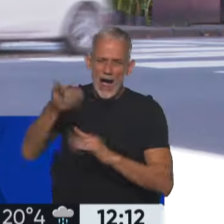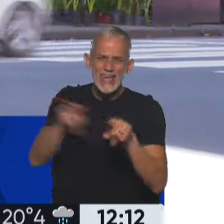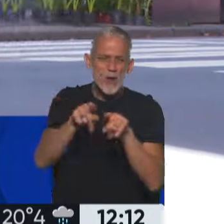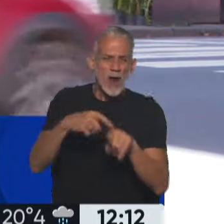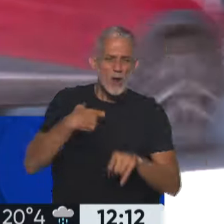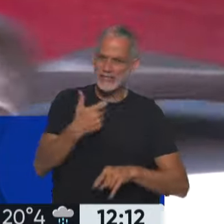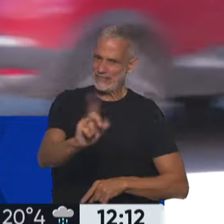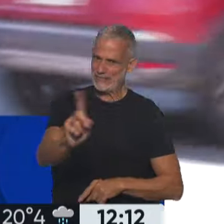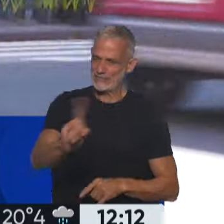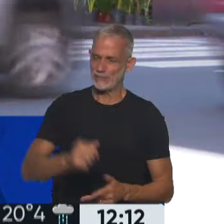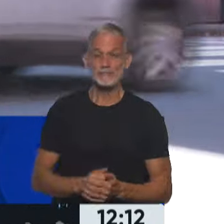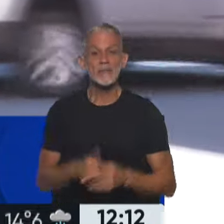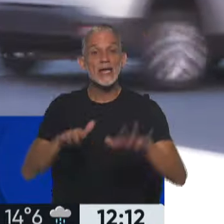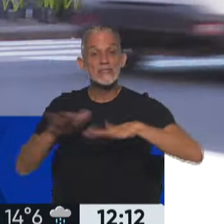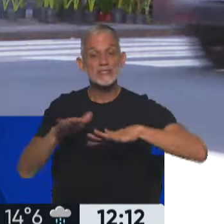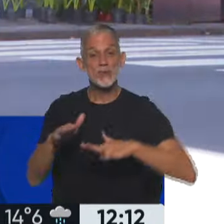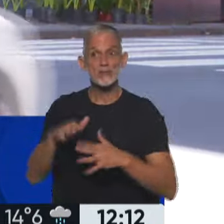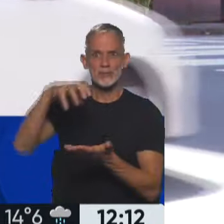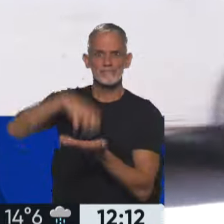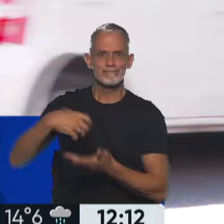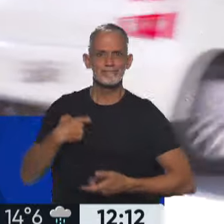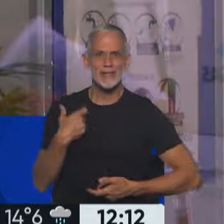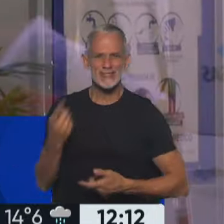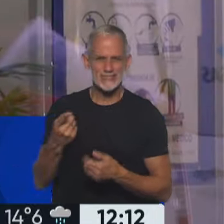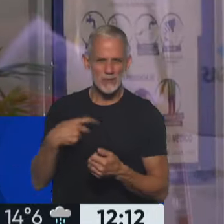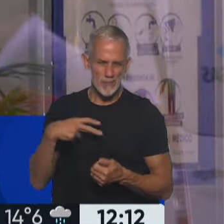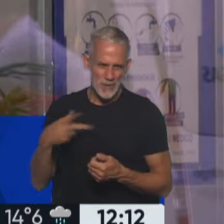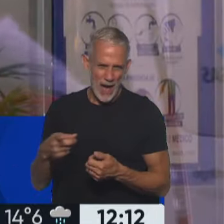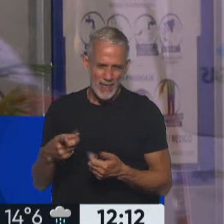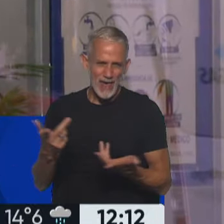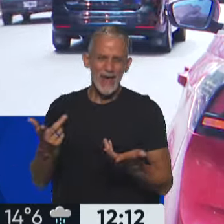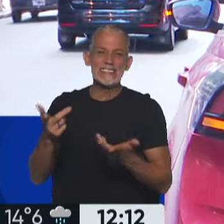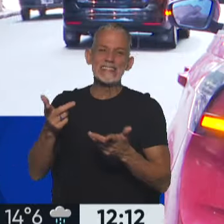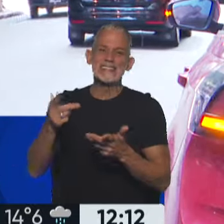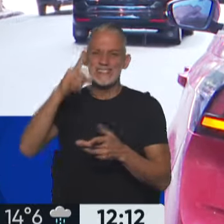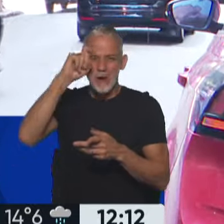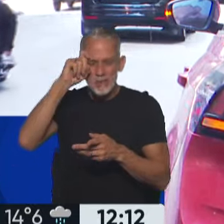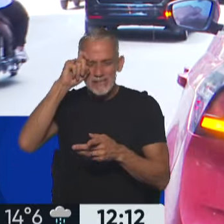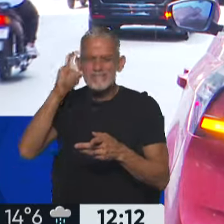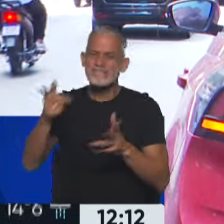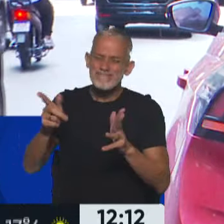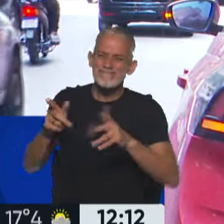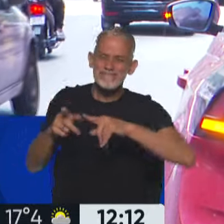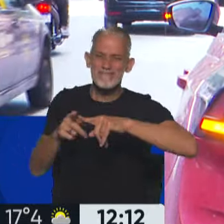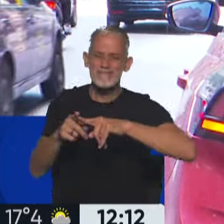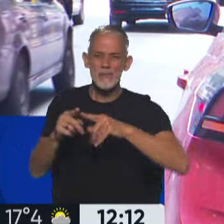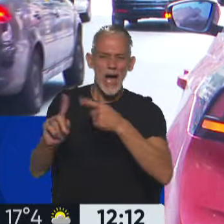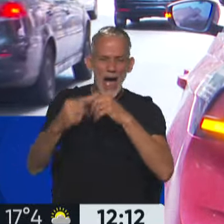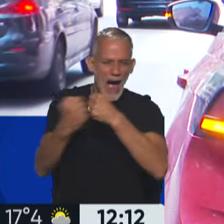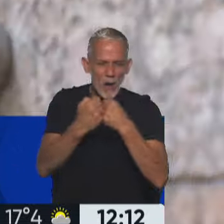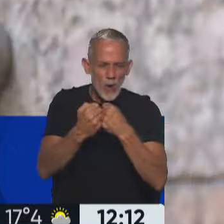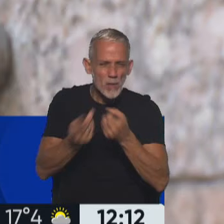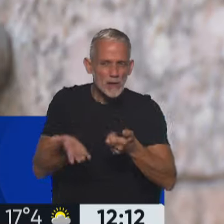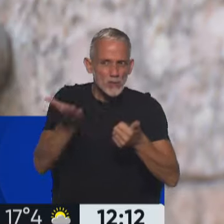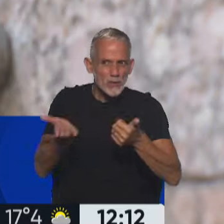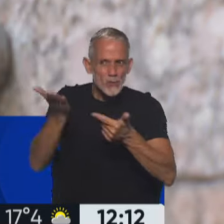prepagas. La situación de las empresas de medicina prepaga atravesó por algo similar, con un acuerdo entre las compañías para subir sus valores.